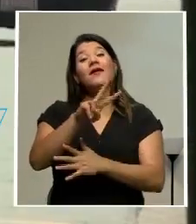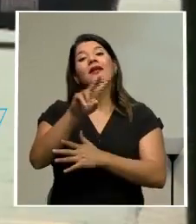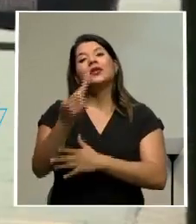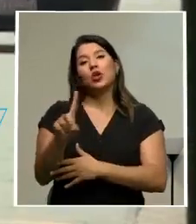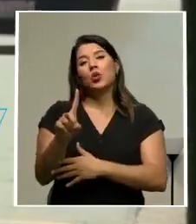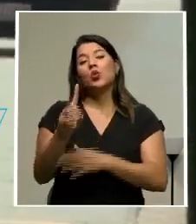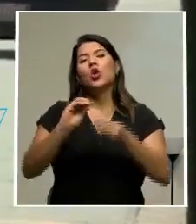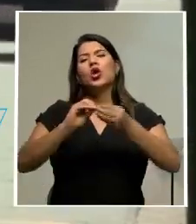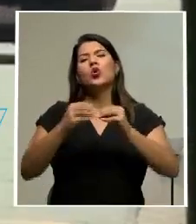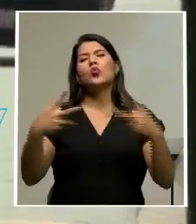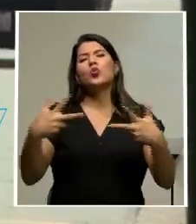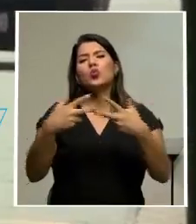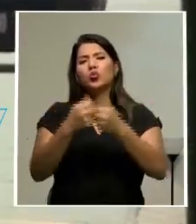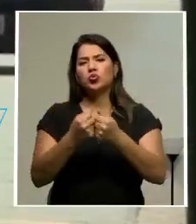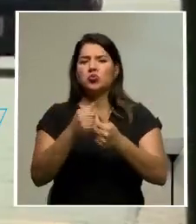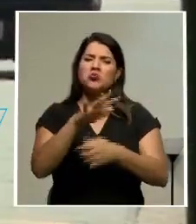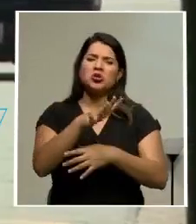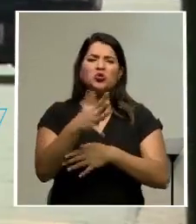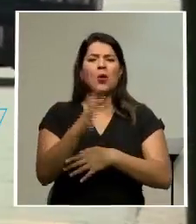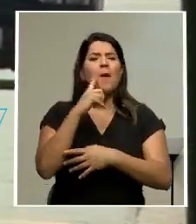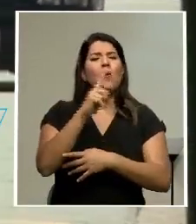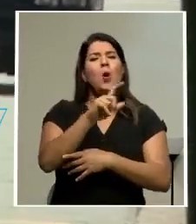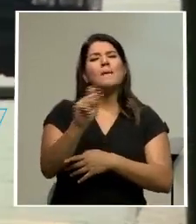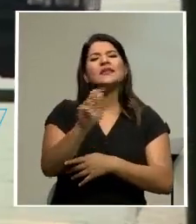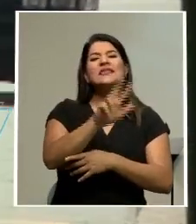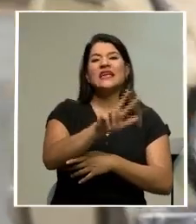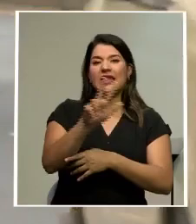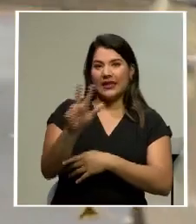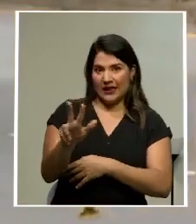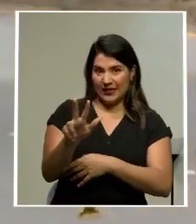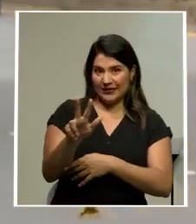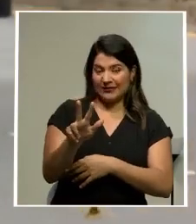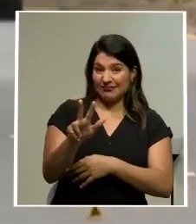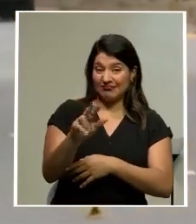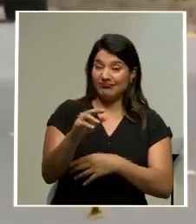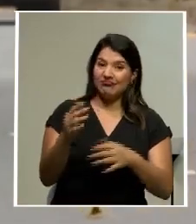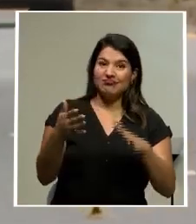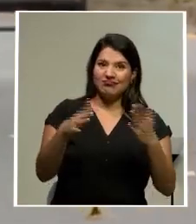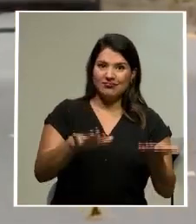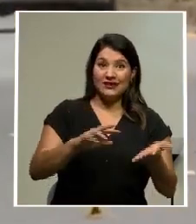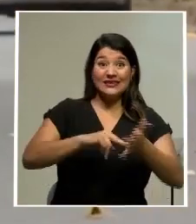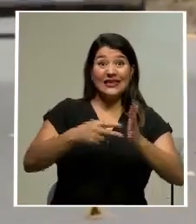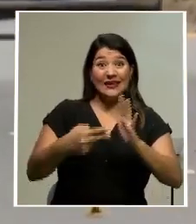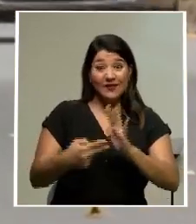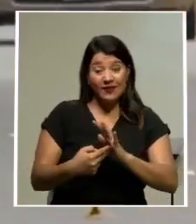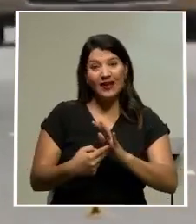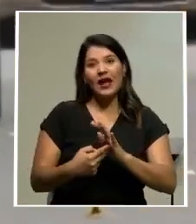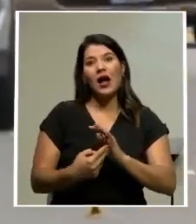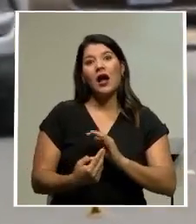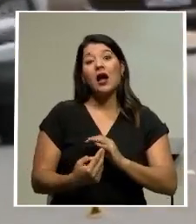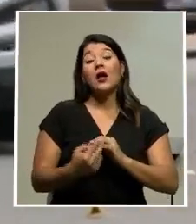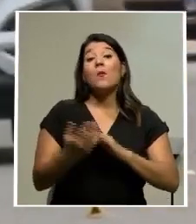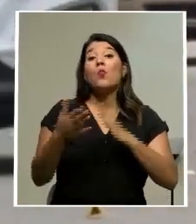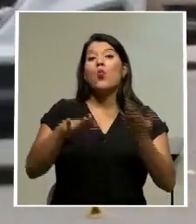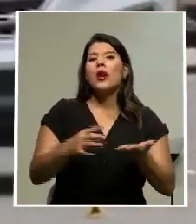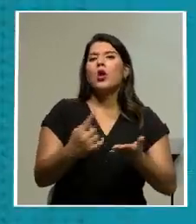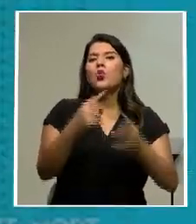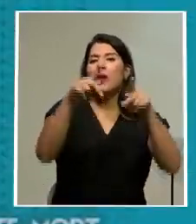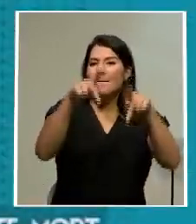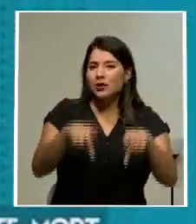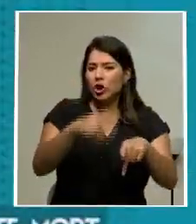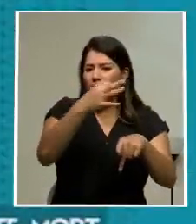registrando por mes son de 33 o más fallecimientos, lo que implica que se está muriendo más de una persona por día como promedio.